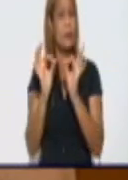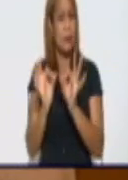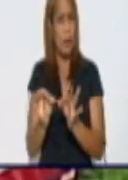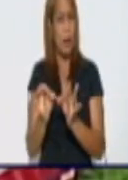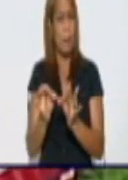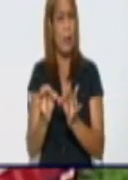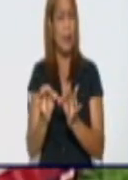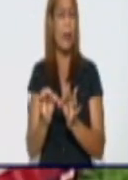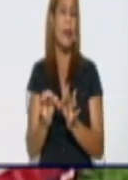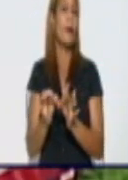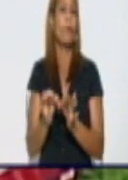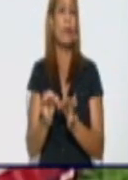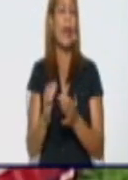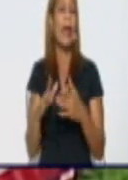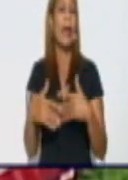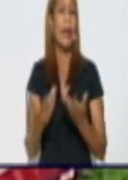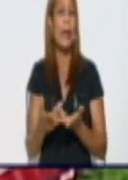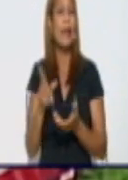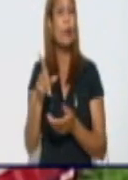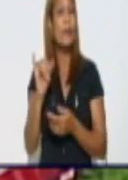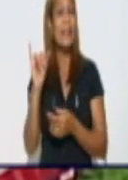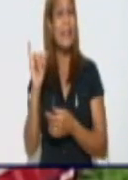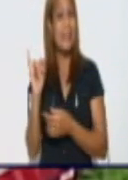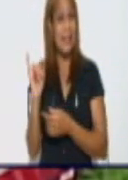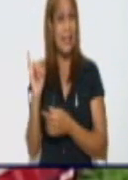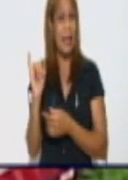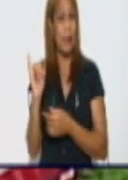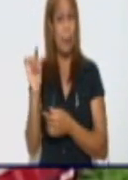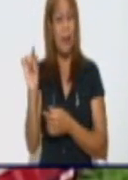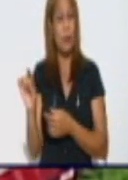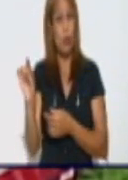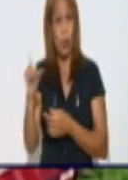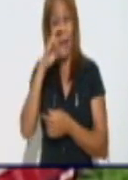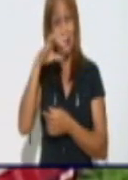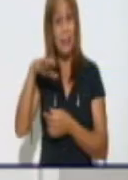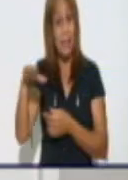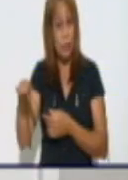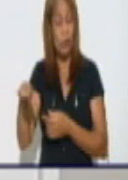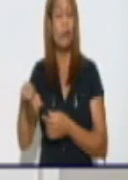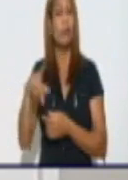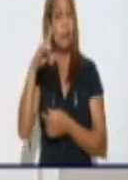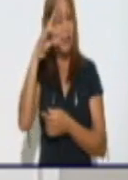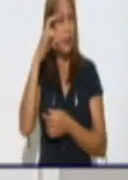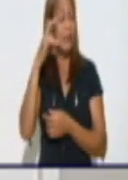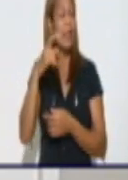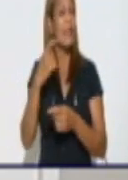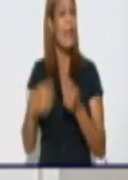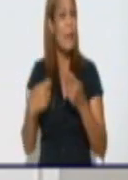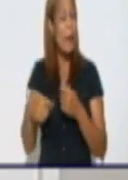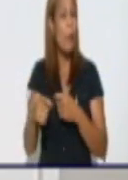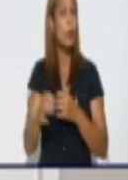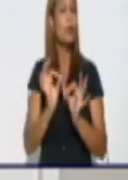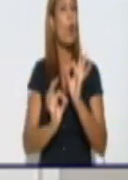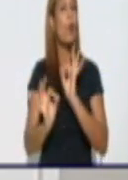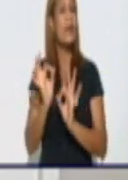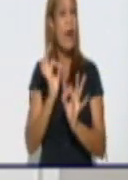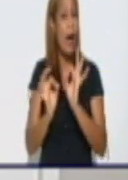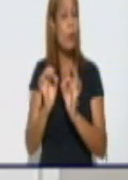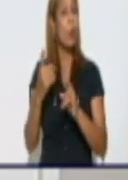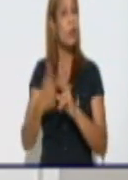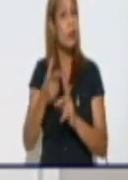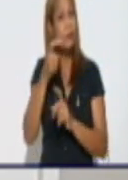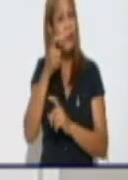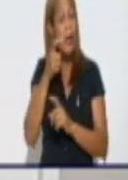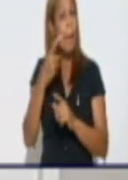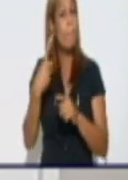Estos 16 casos en edad pediátrica llaman la atención. Se llama la atención y eso cuando sucede es porque no se